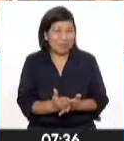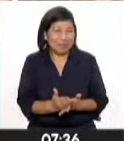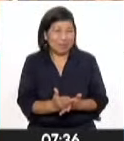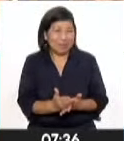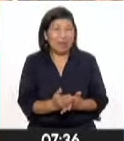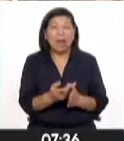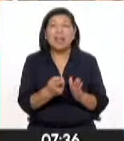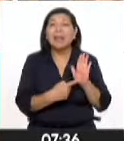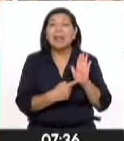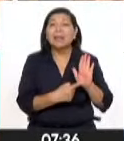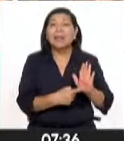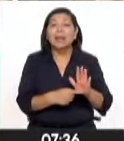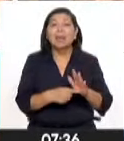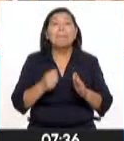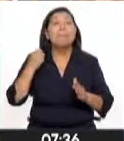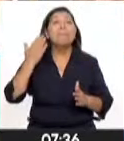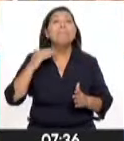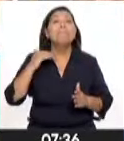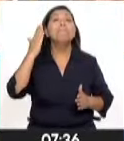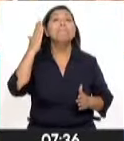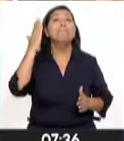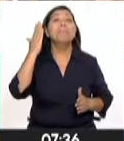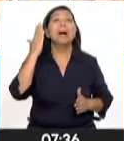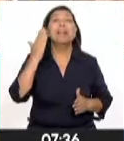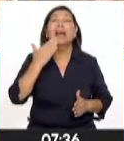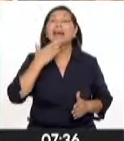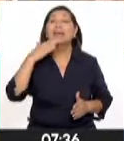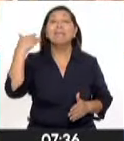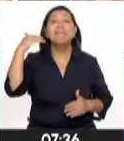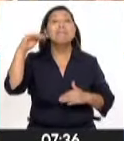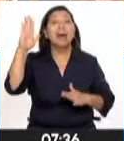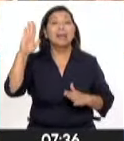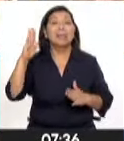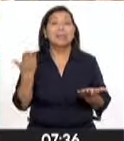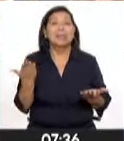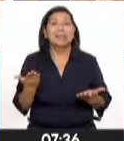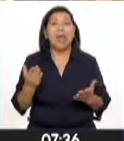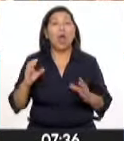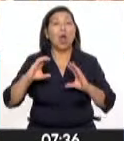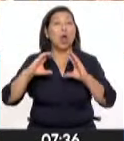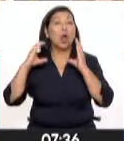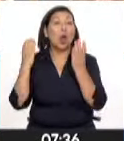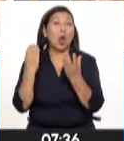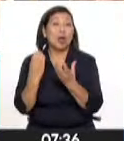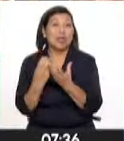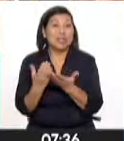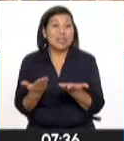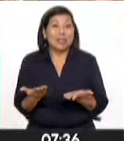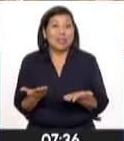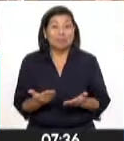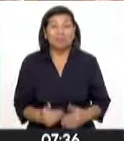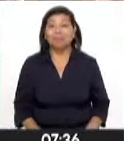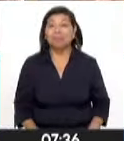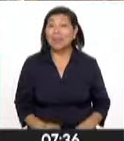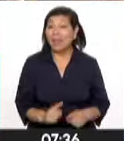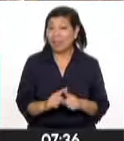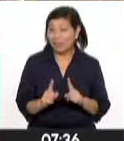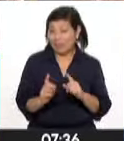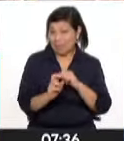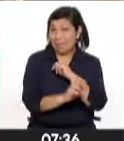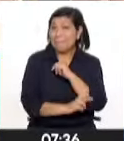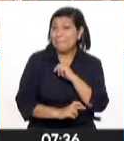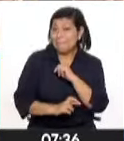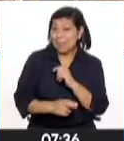representación política. Cada vez menos los congresos de los distintos países